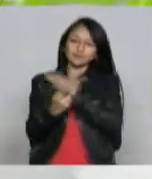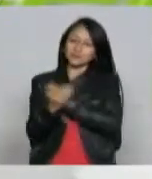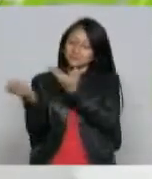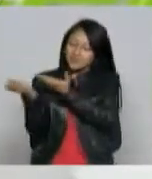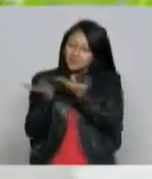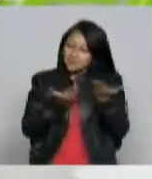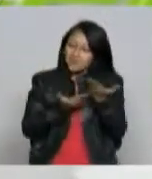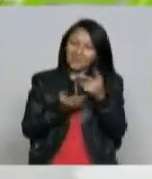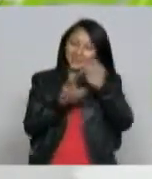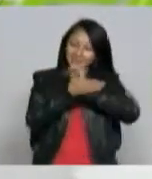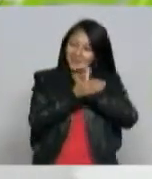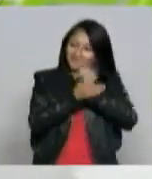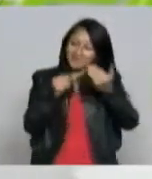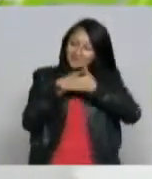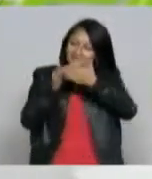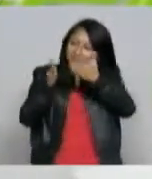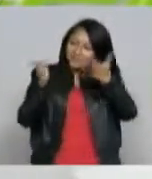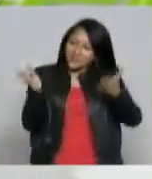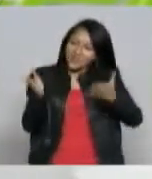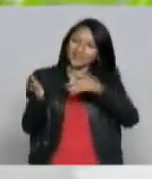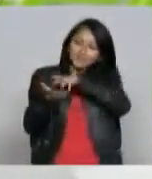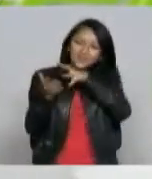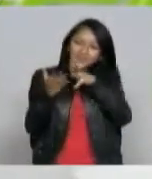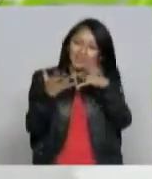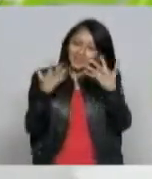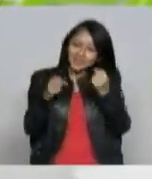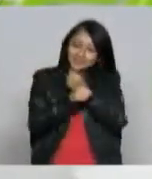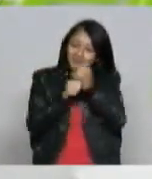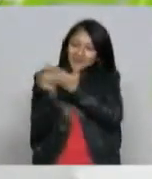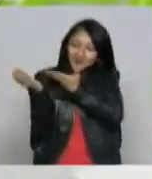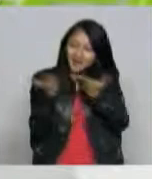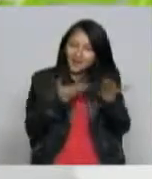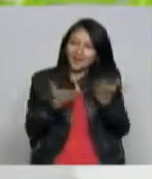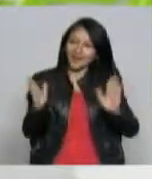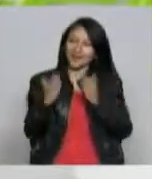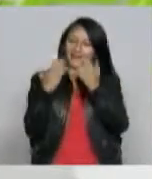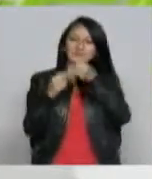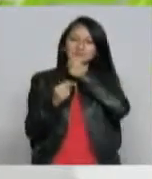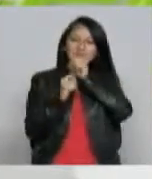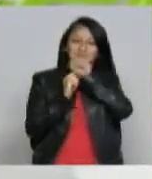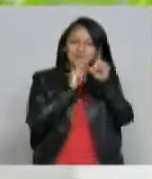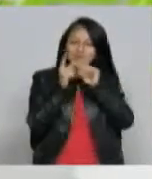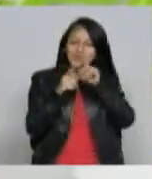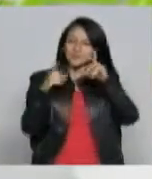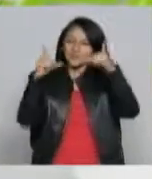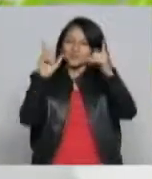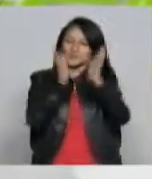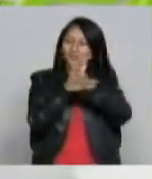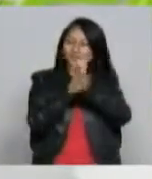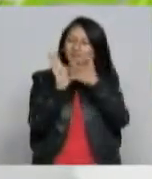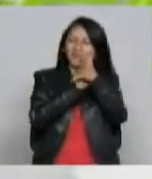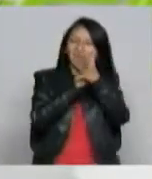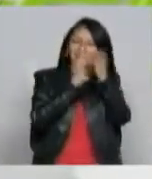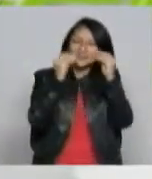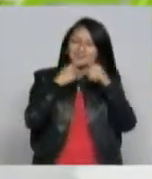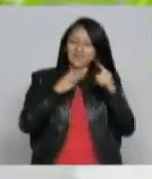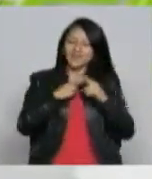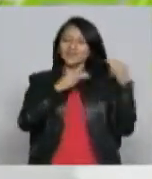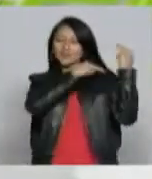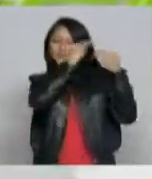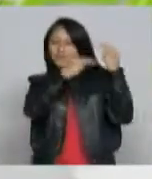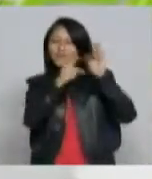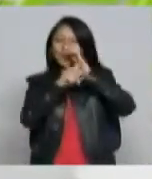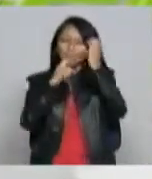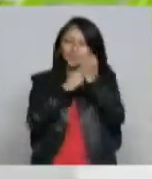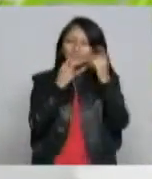para que ellos no solamente difundieran el mensaje de la región sino que nos hablaran de sus culturas de sus tradiciones, de sus costumbres y eso fue lo que hicimos